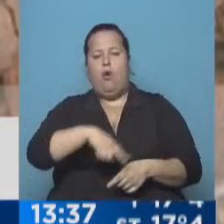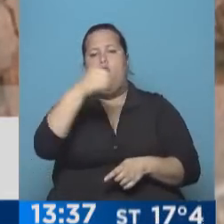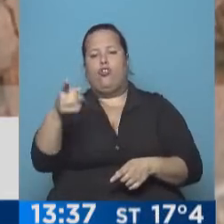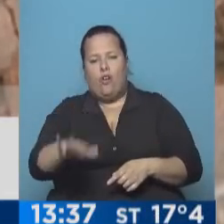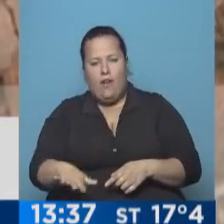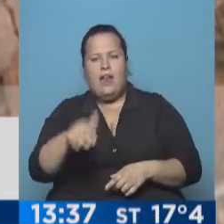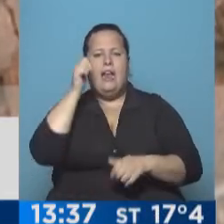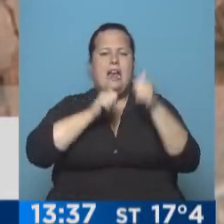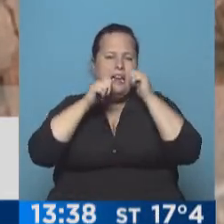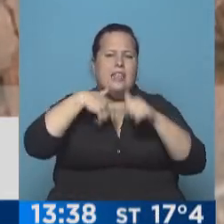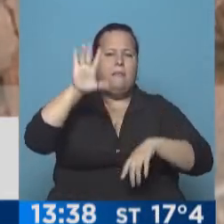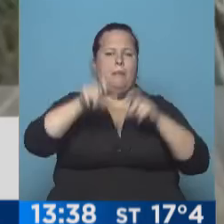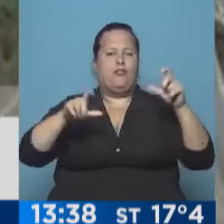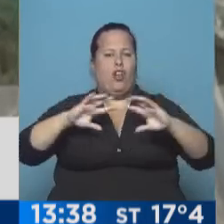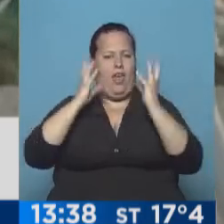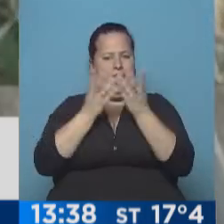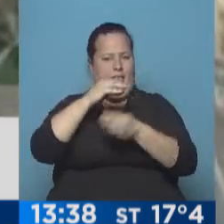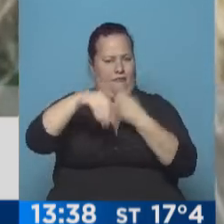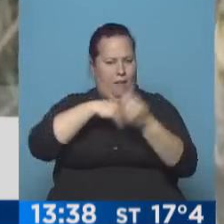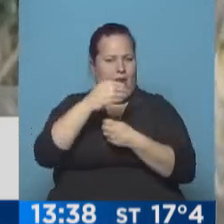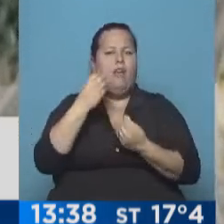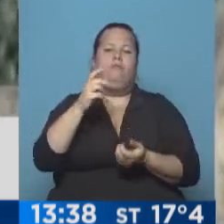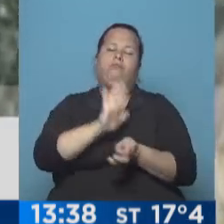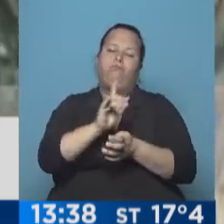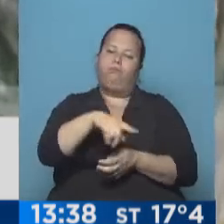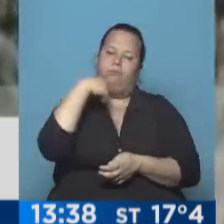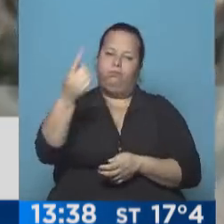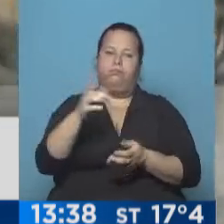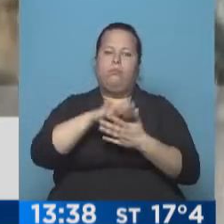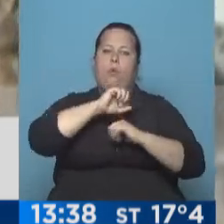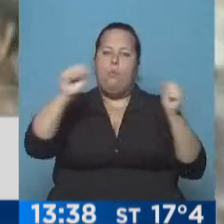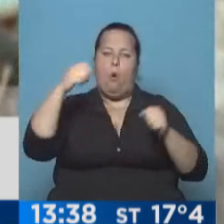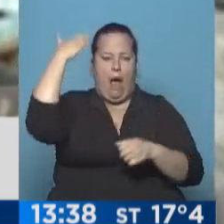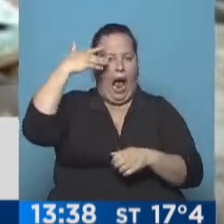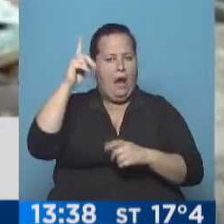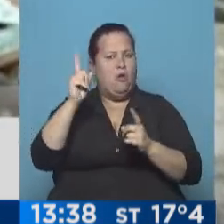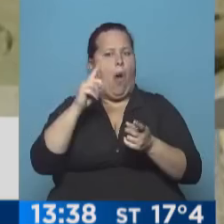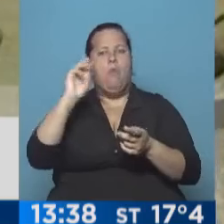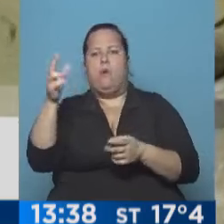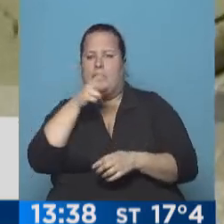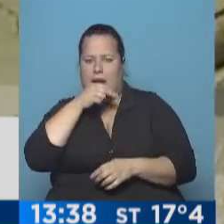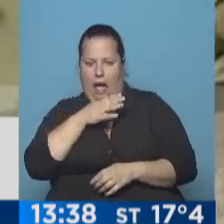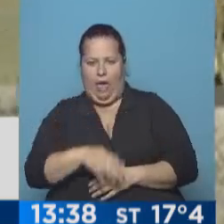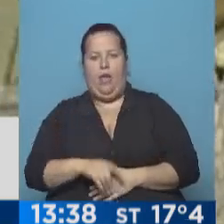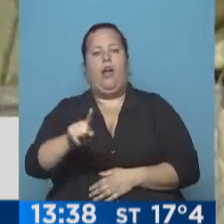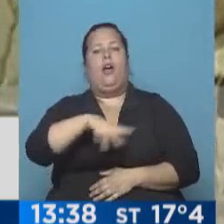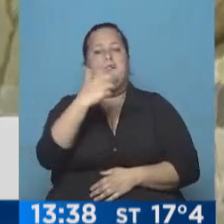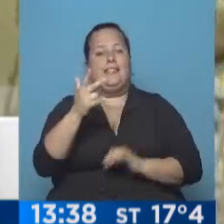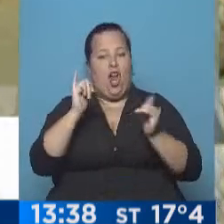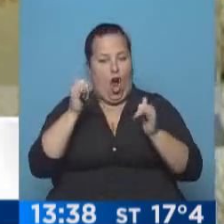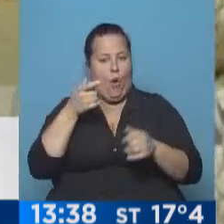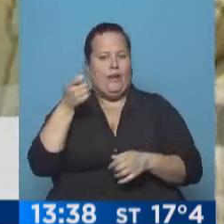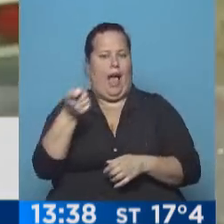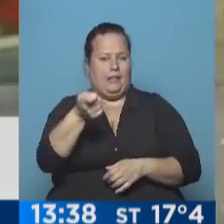niño e hirieron a más miembros de la familia en respuesta a misiles palestinos que no provocaron daños. Otros tres jóvenes fueron